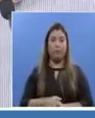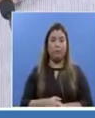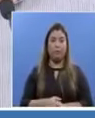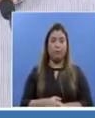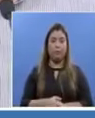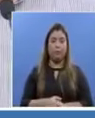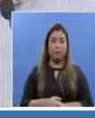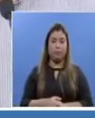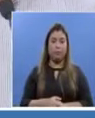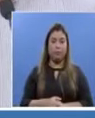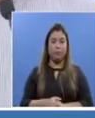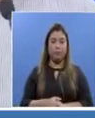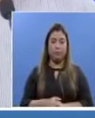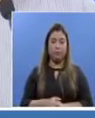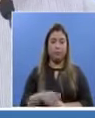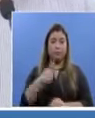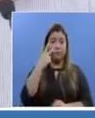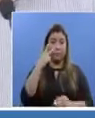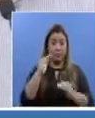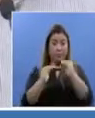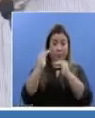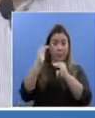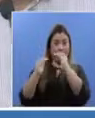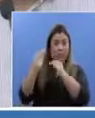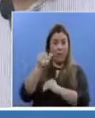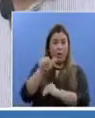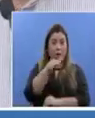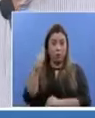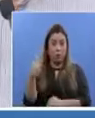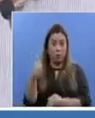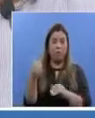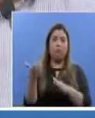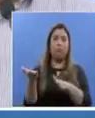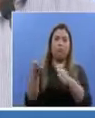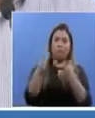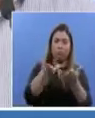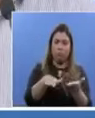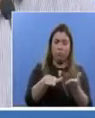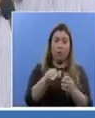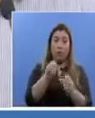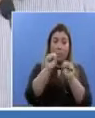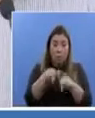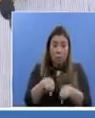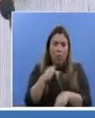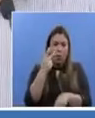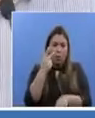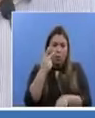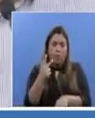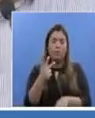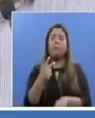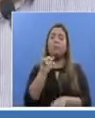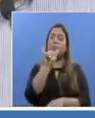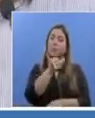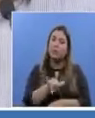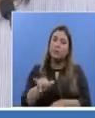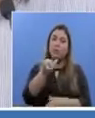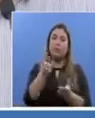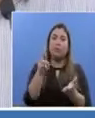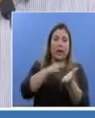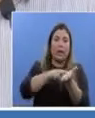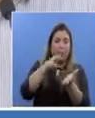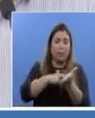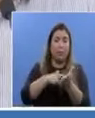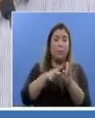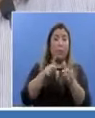En la gráfica que muestra los números de casos y fallecimientos, podemos ver que se mantiene la tendencia de